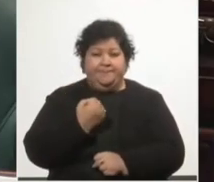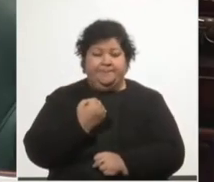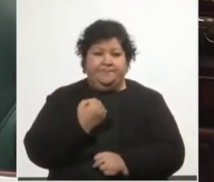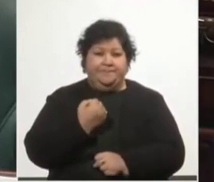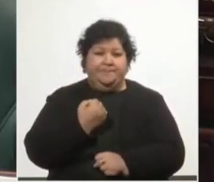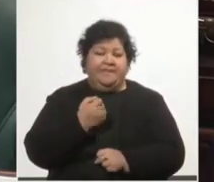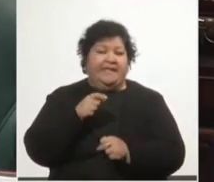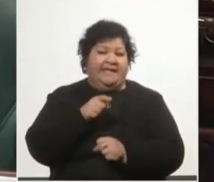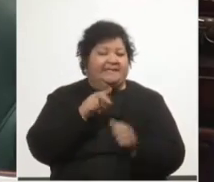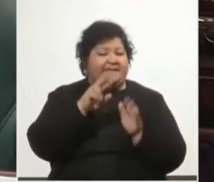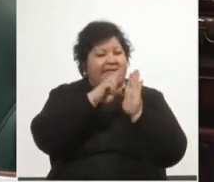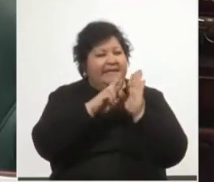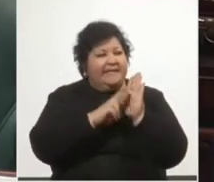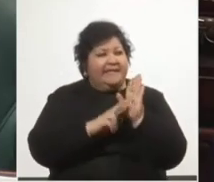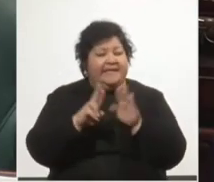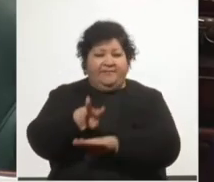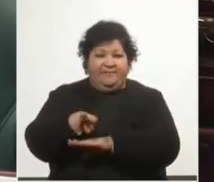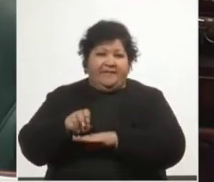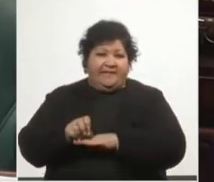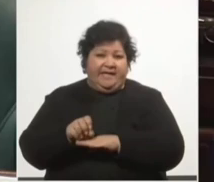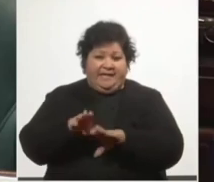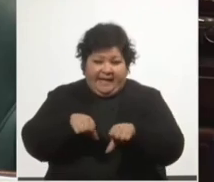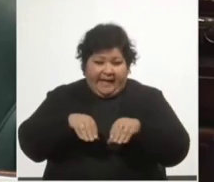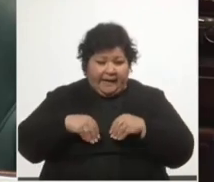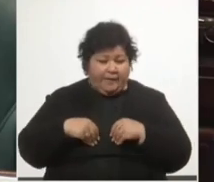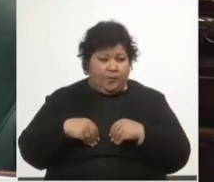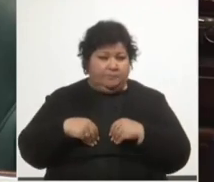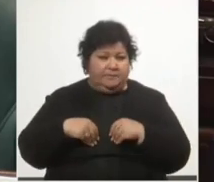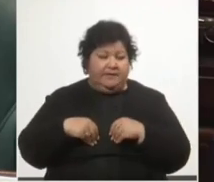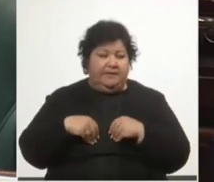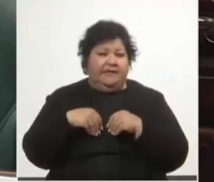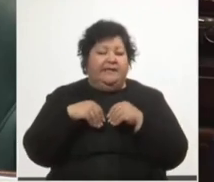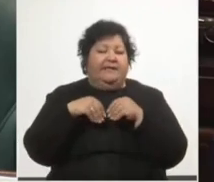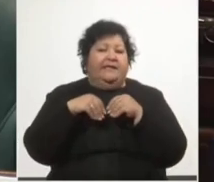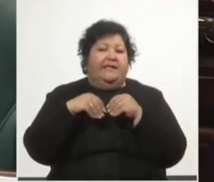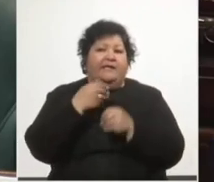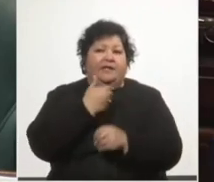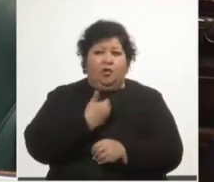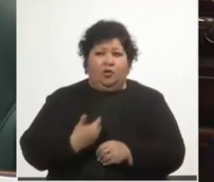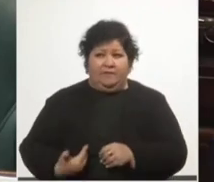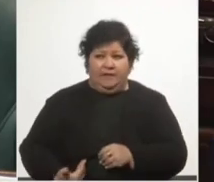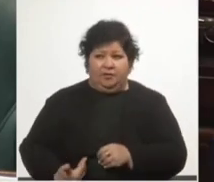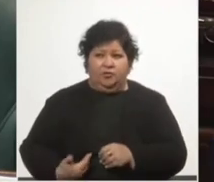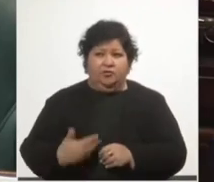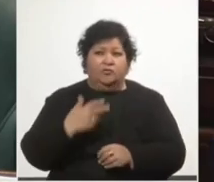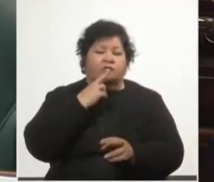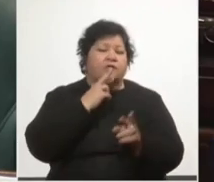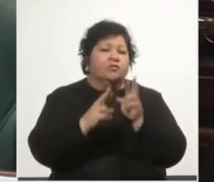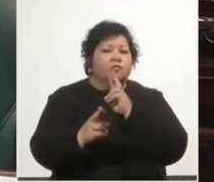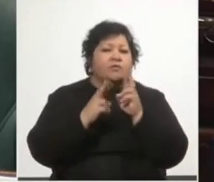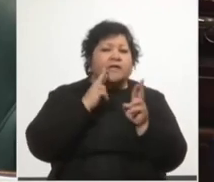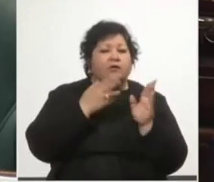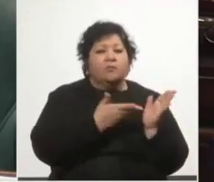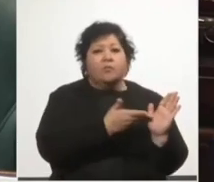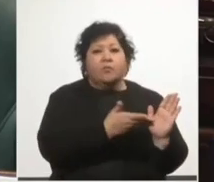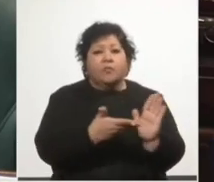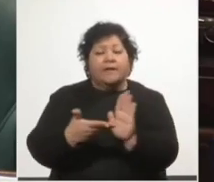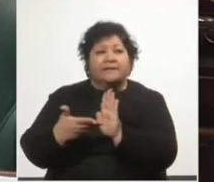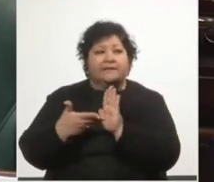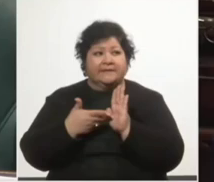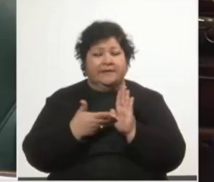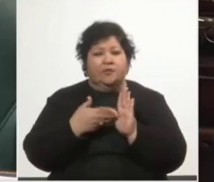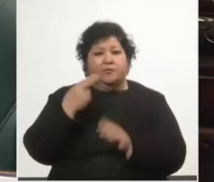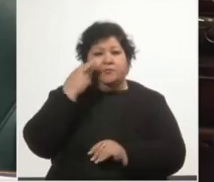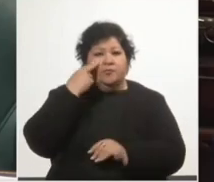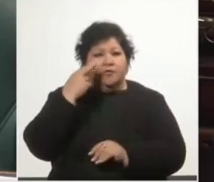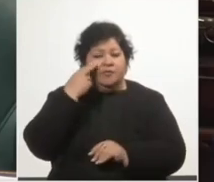llamada regla fiscal adoptada por el gobierno. Los resultados presentados muestran nuevamente los problemas de consistencia en la